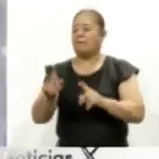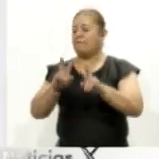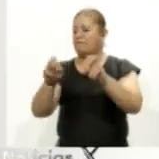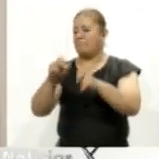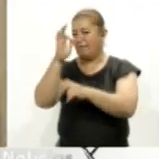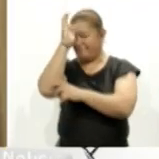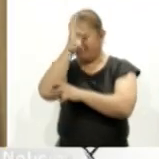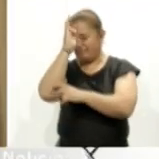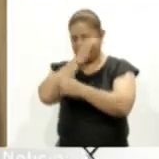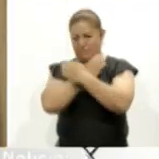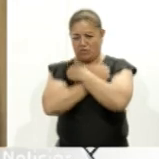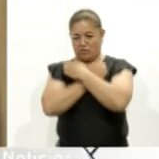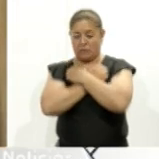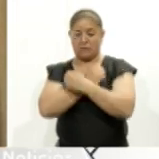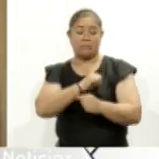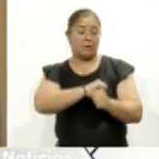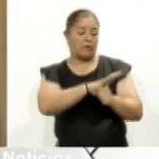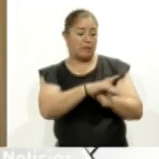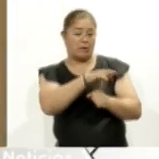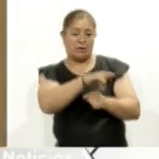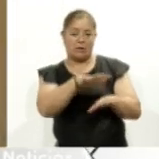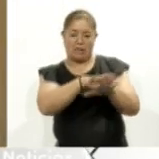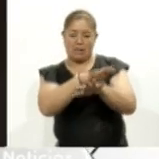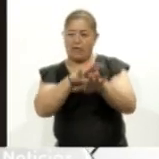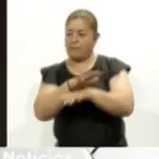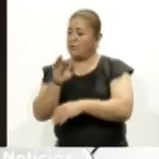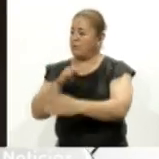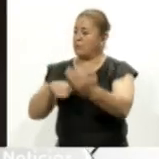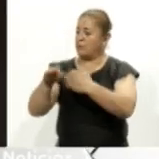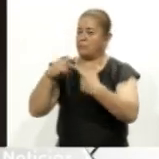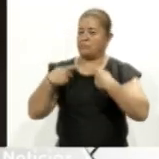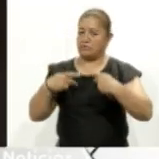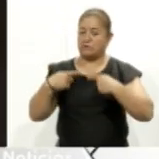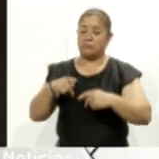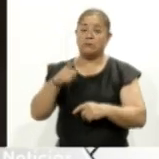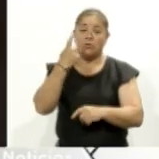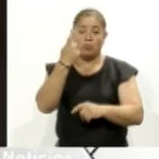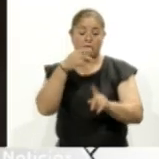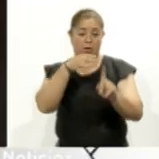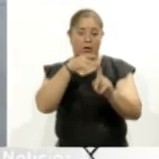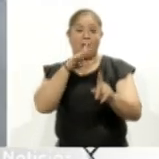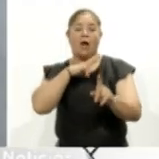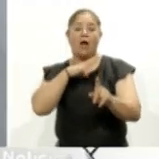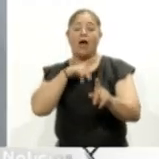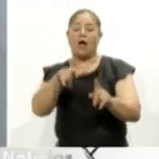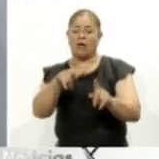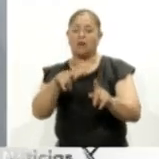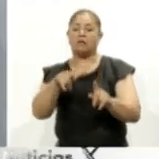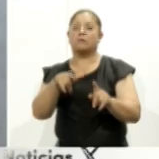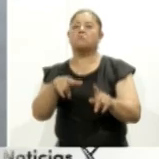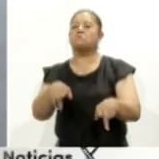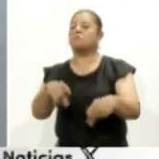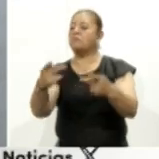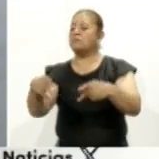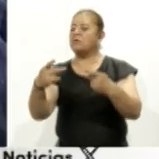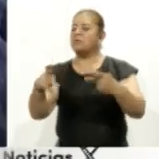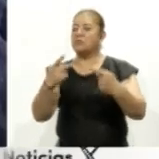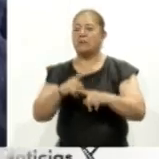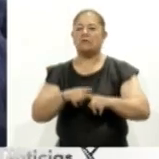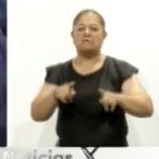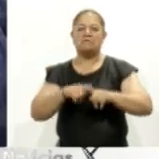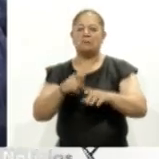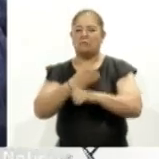educativo esta pandemia cambió las prácticas de las personas una que tiene que ver con la forma de comercializar diversos productos y servicios